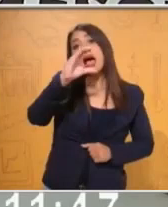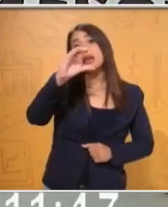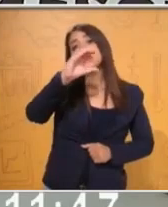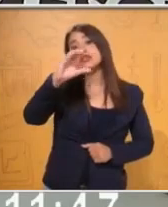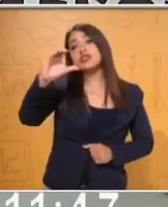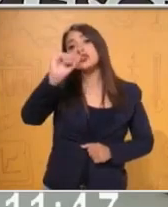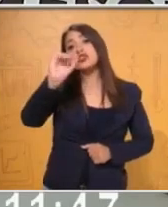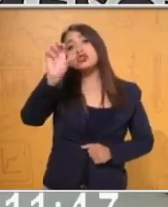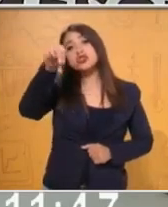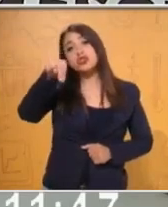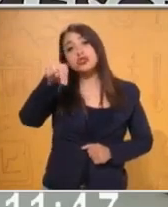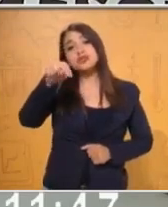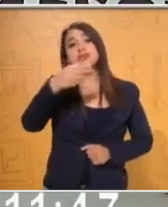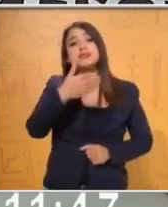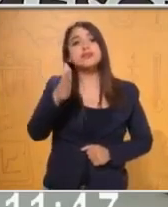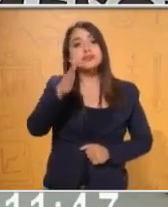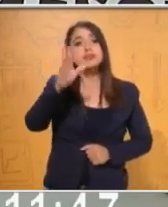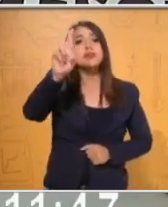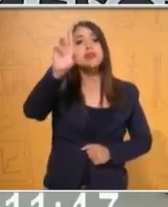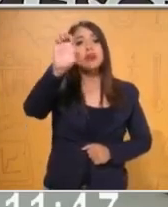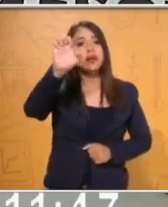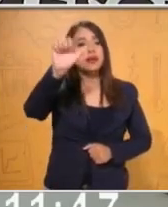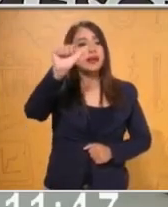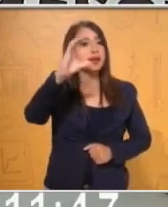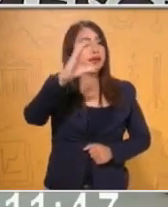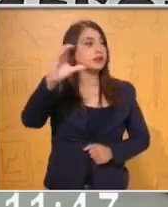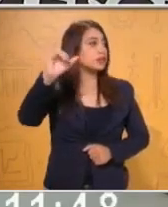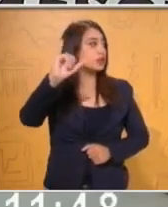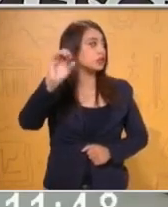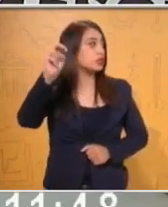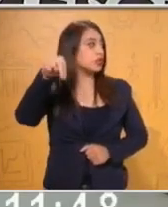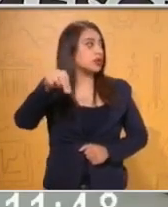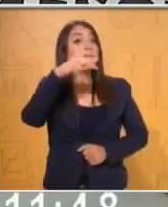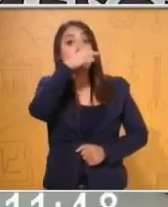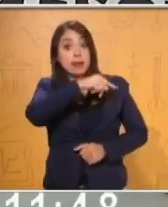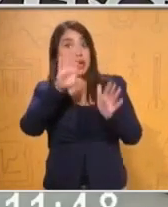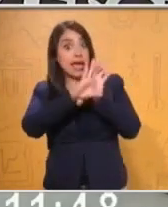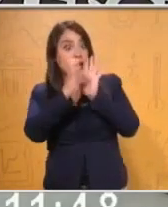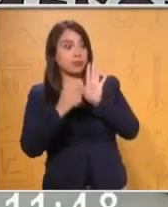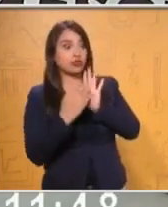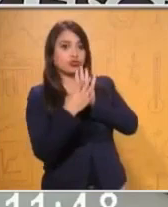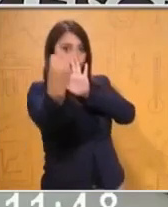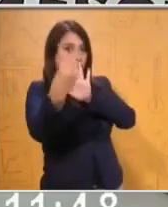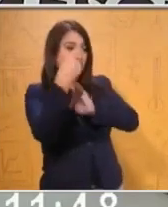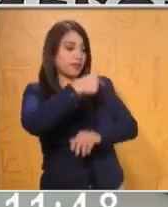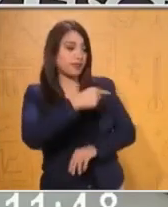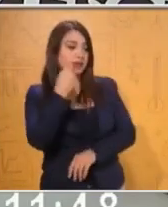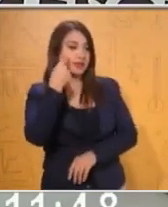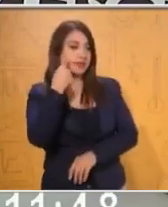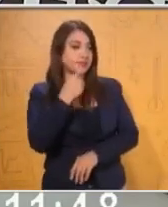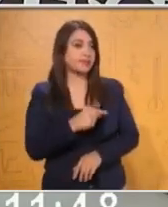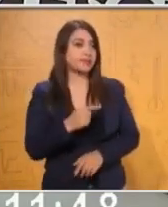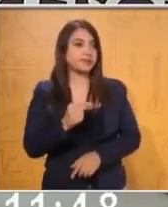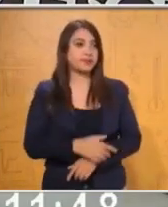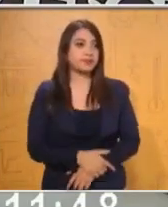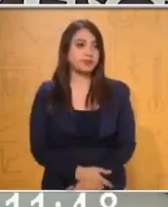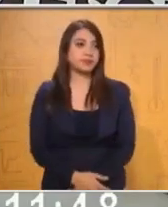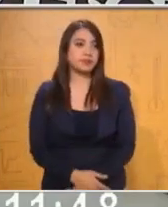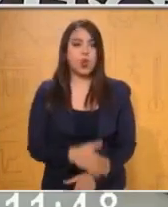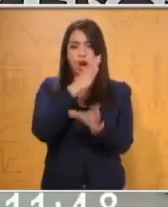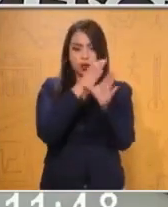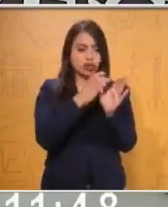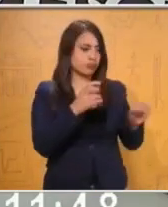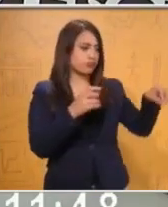conocen las partes del cuerpo. Y aquí mis compañeros lo van a ejemplificar. Así es que les voy a pasar un conito aquí para que ellos lo